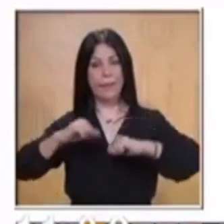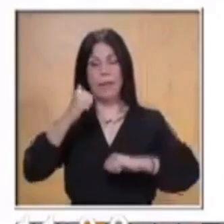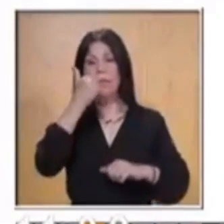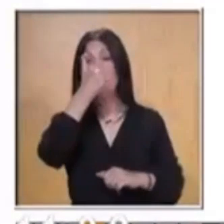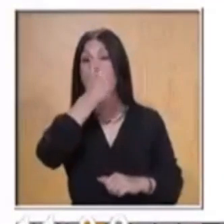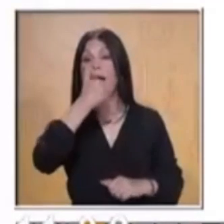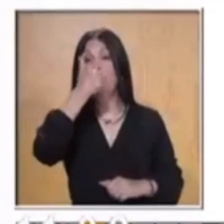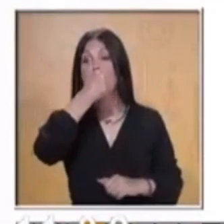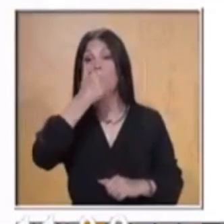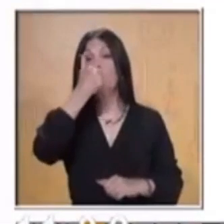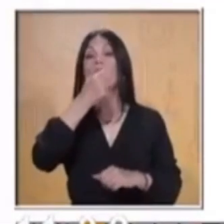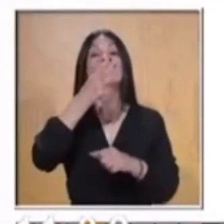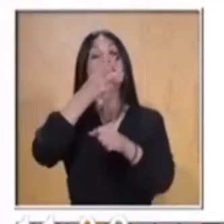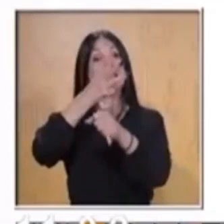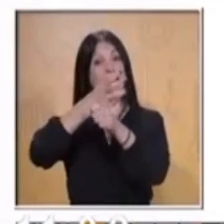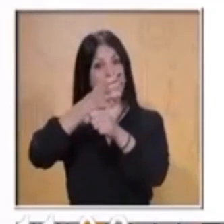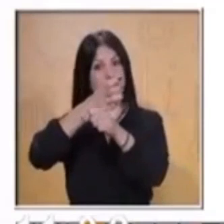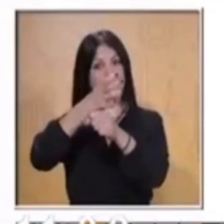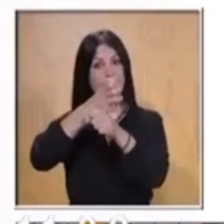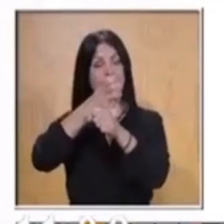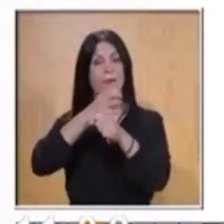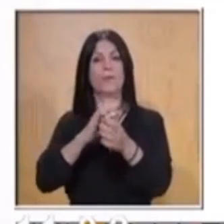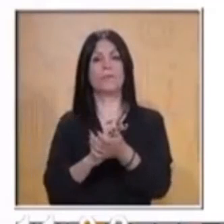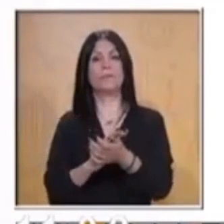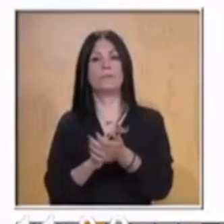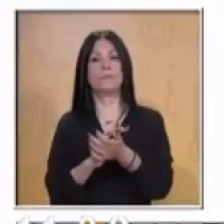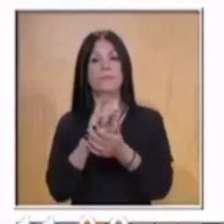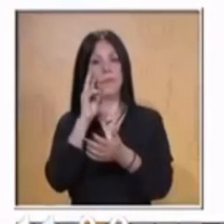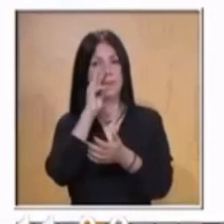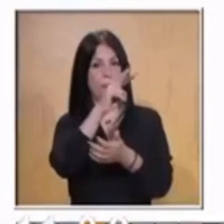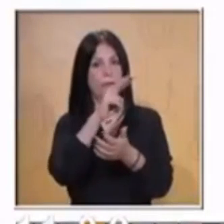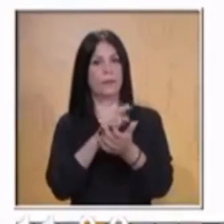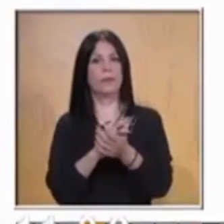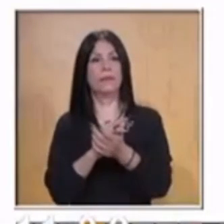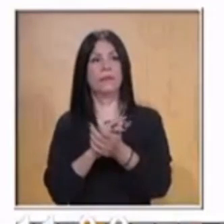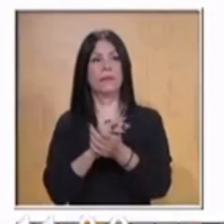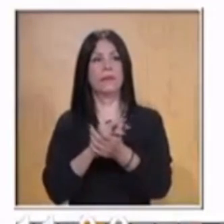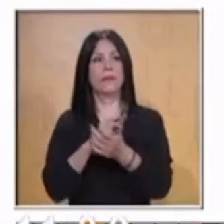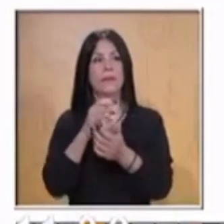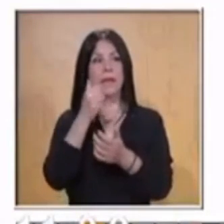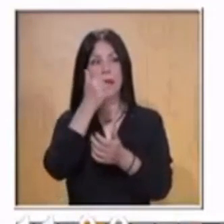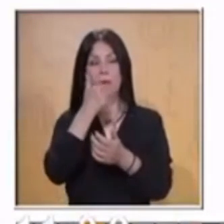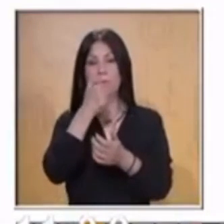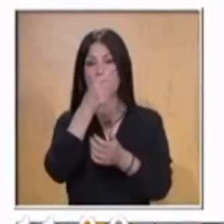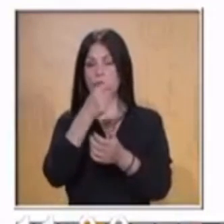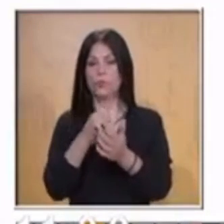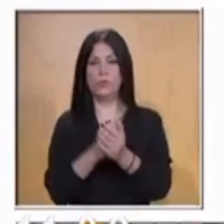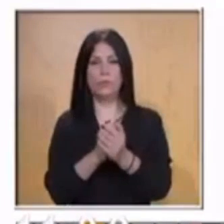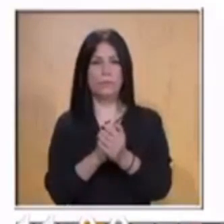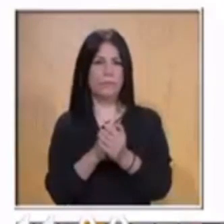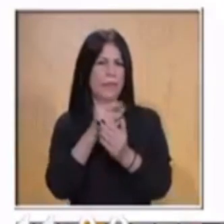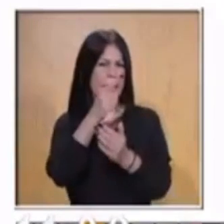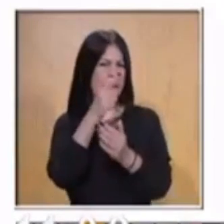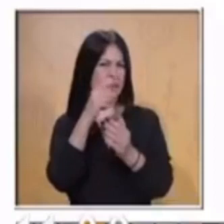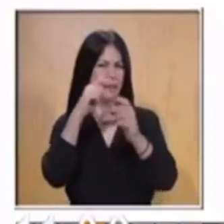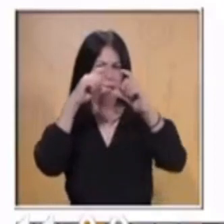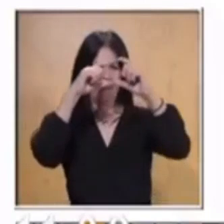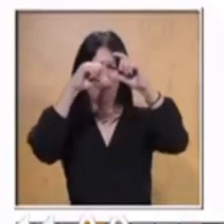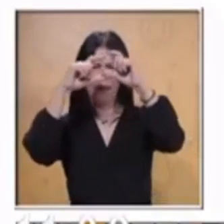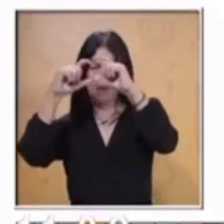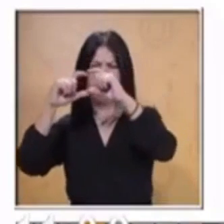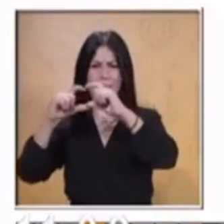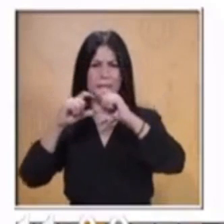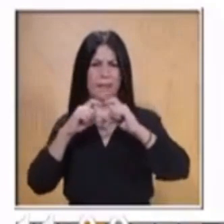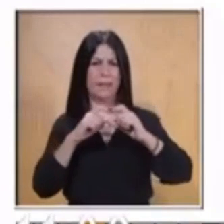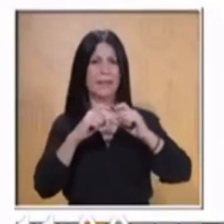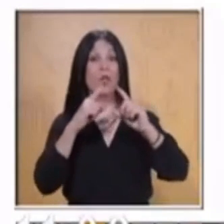tercer grado. Recuerden que esta actividad es solamente para tercer grado. A continuación van a aparecer tarjetas que representan las